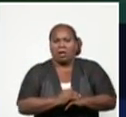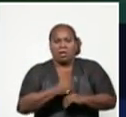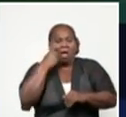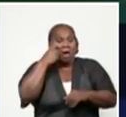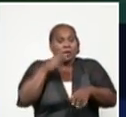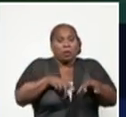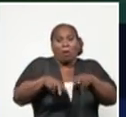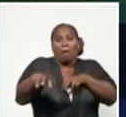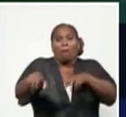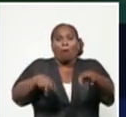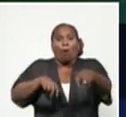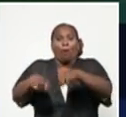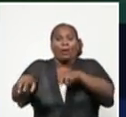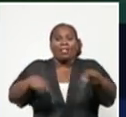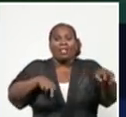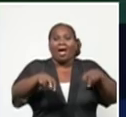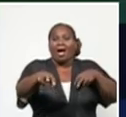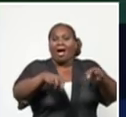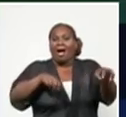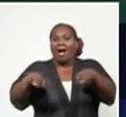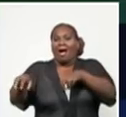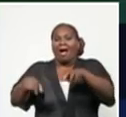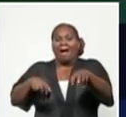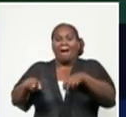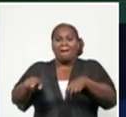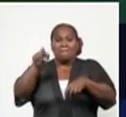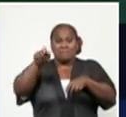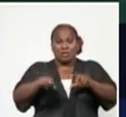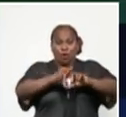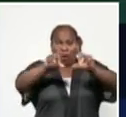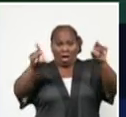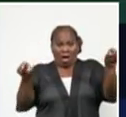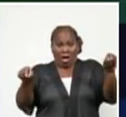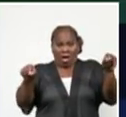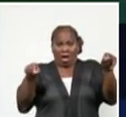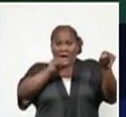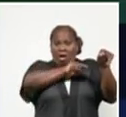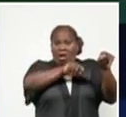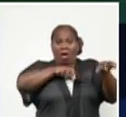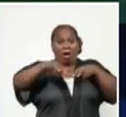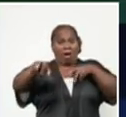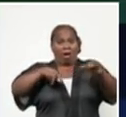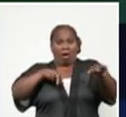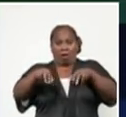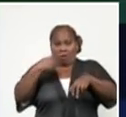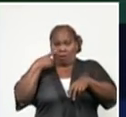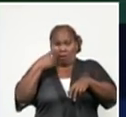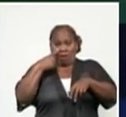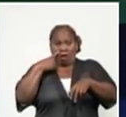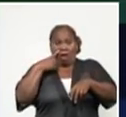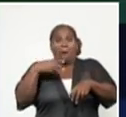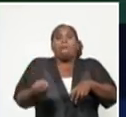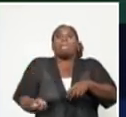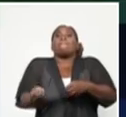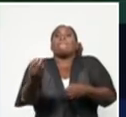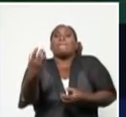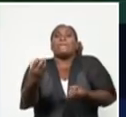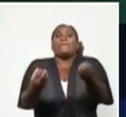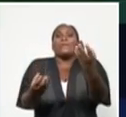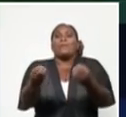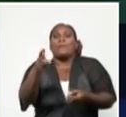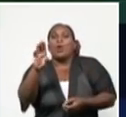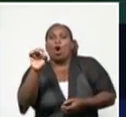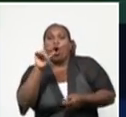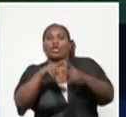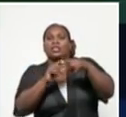de personas a lo largo y ancho del país. Estamos en presencia de un nuevo brote epidémico de enfermedad que